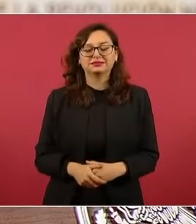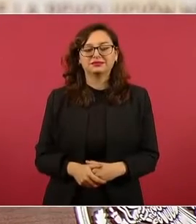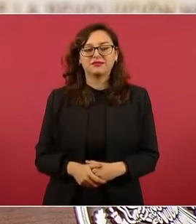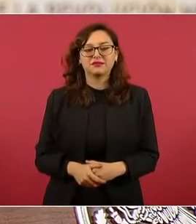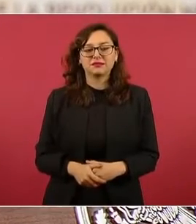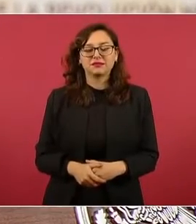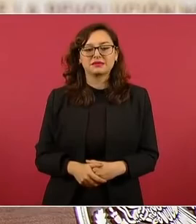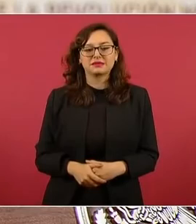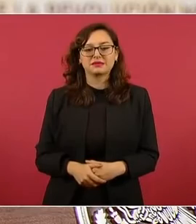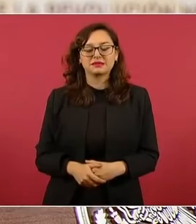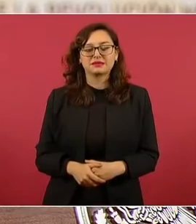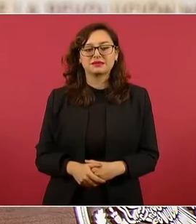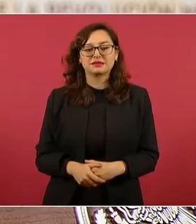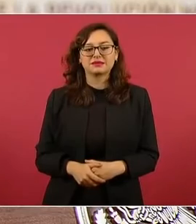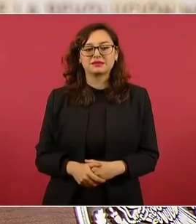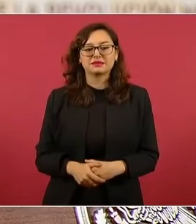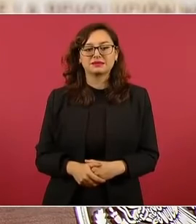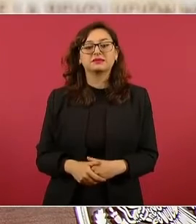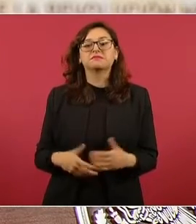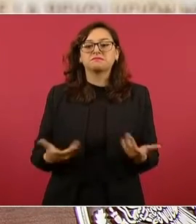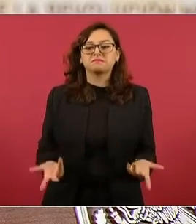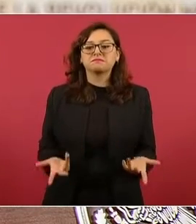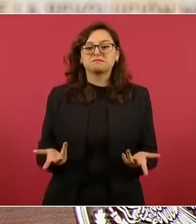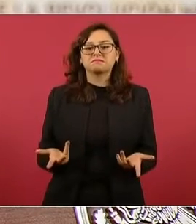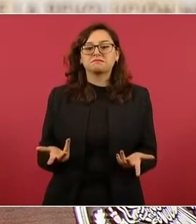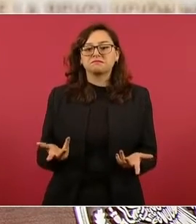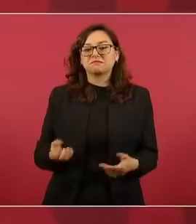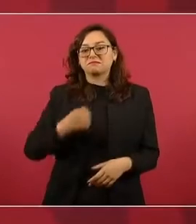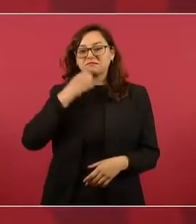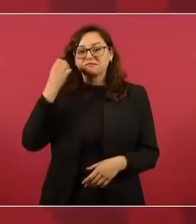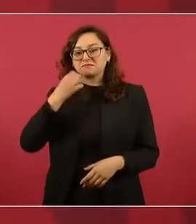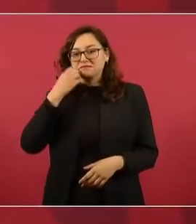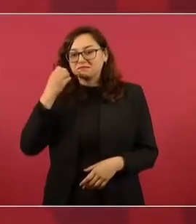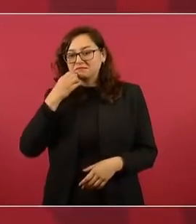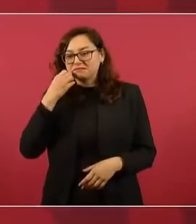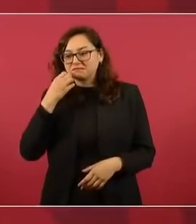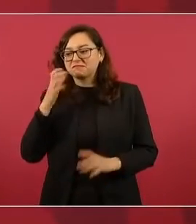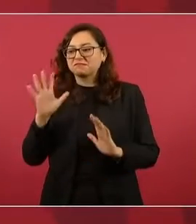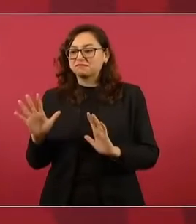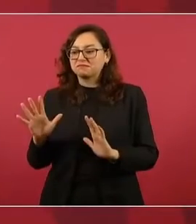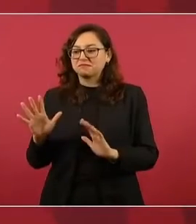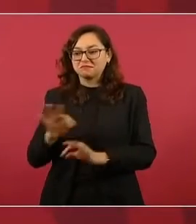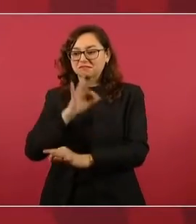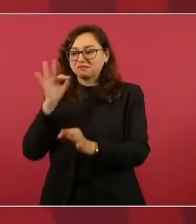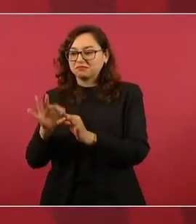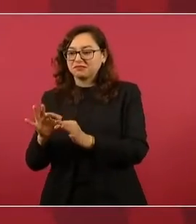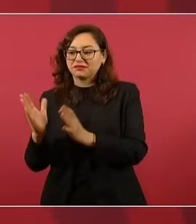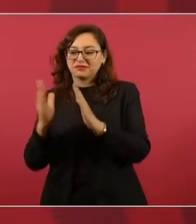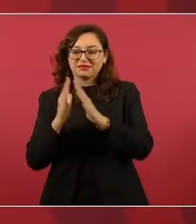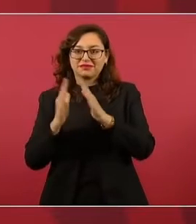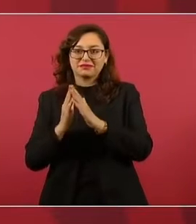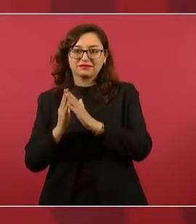Entonces, llegábamos de la escuela y dejábamos los zapatos